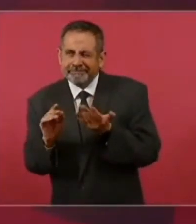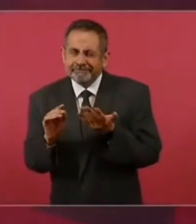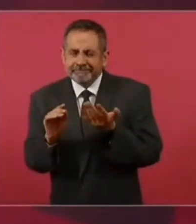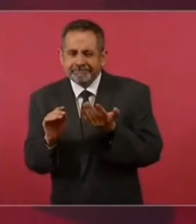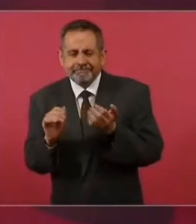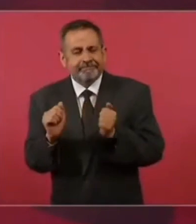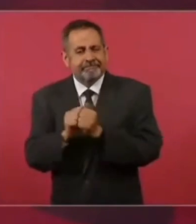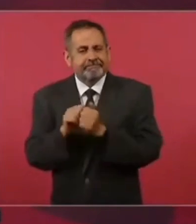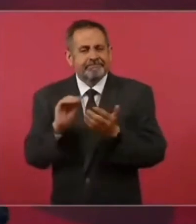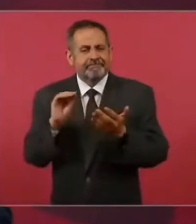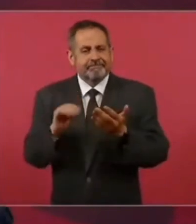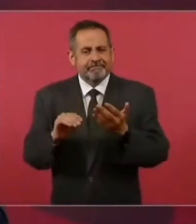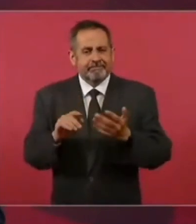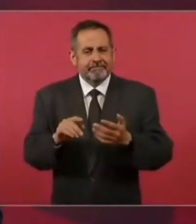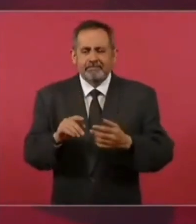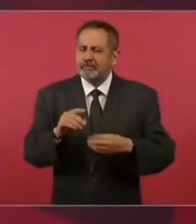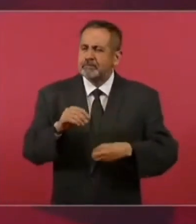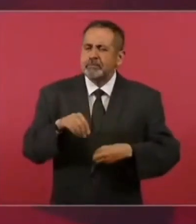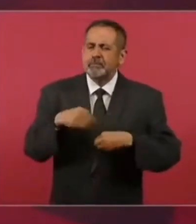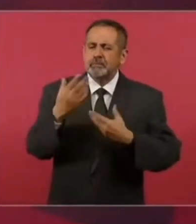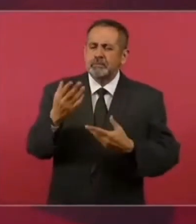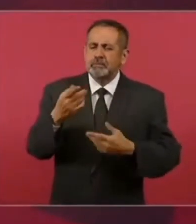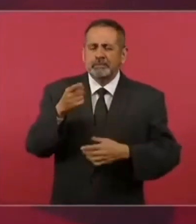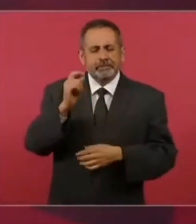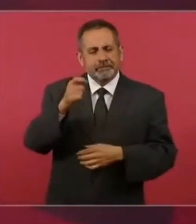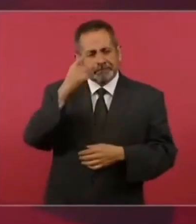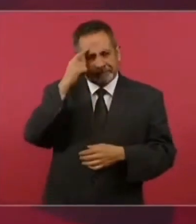Con el poema de...